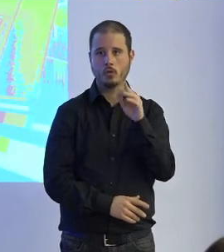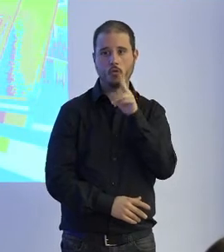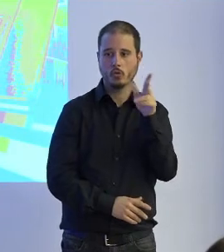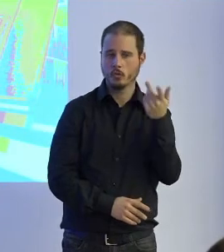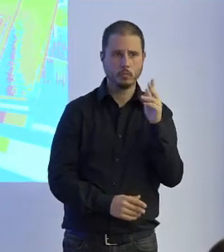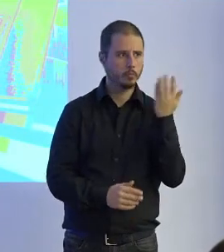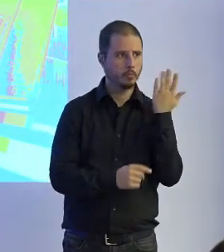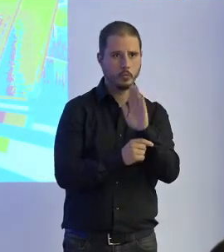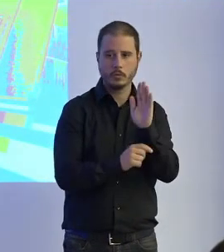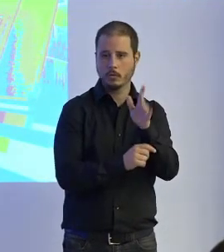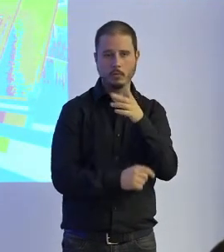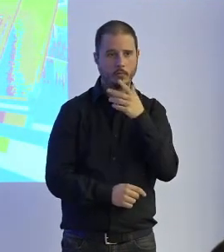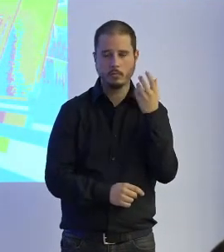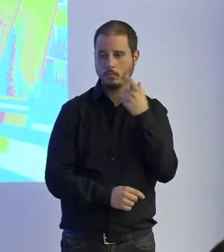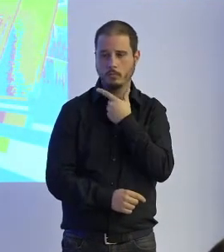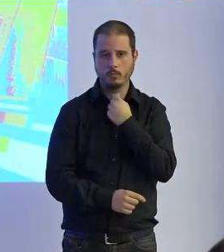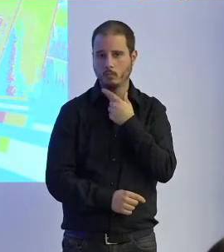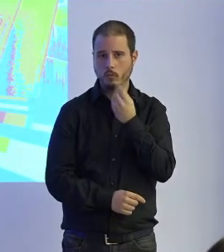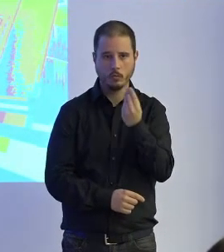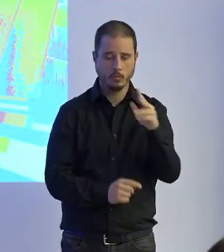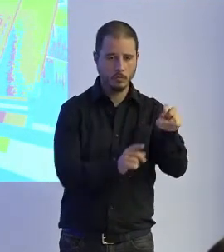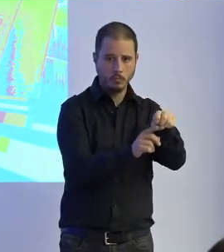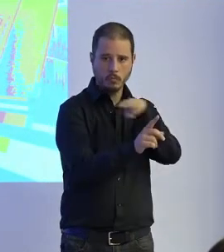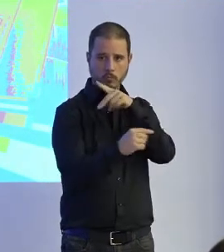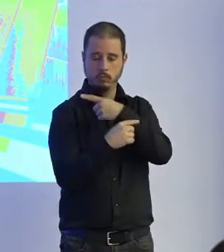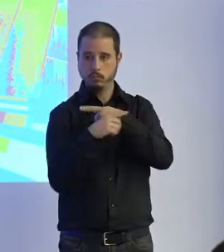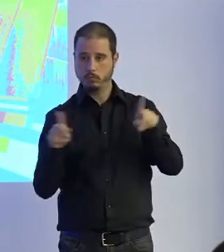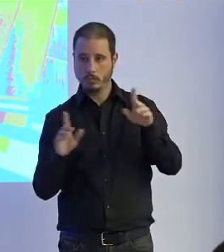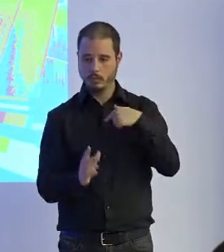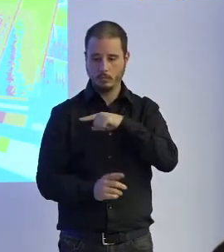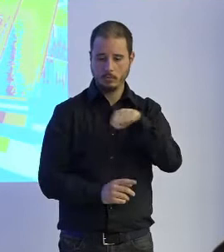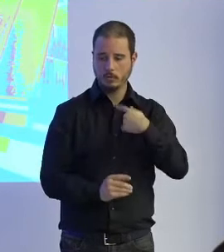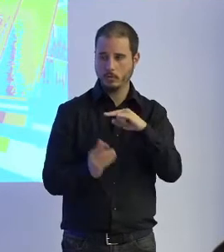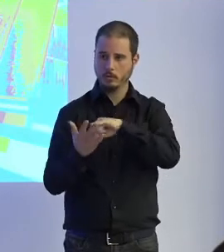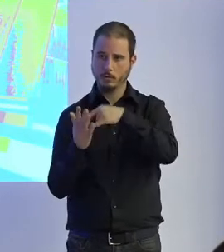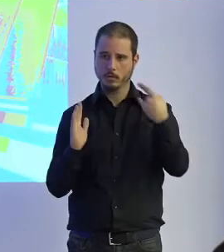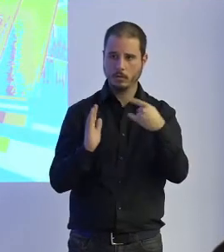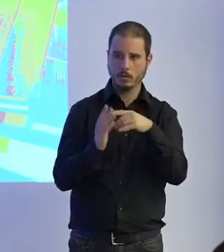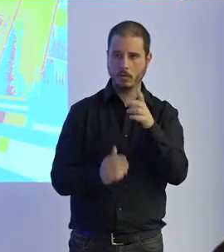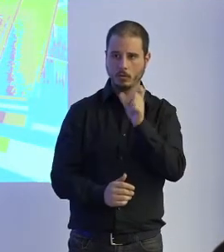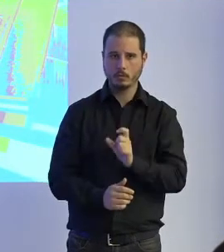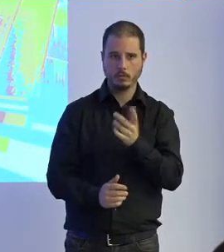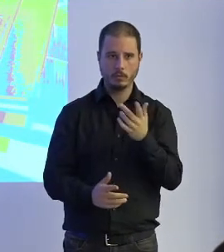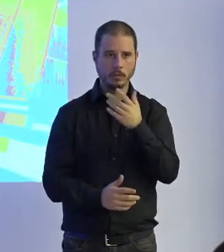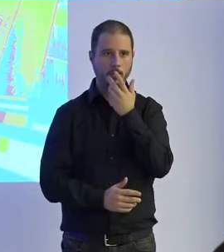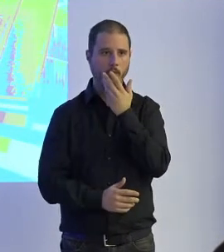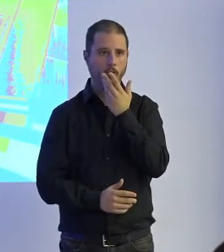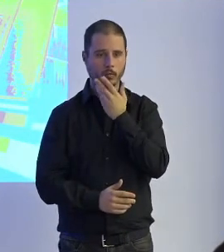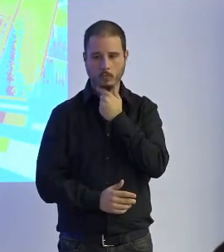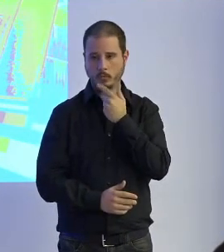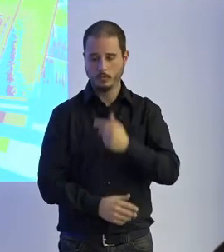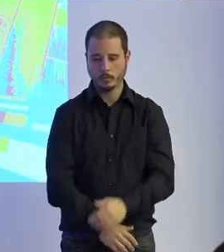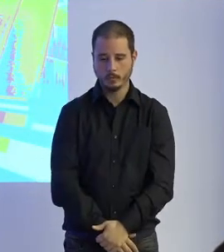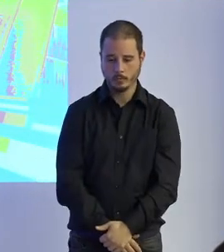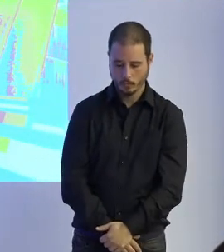presentación porque es un enfoque completamente diferente al que estamos acostumbrados los tecnólogos te haría la pregunta ¿cómo